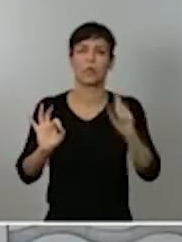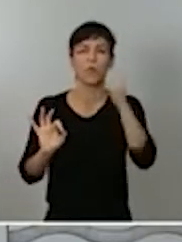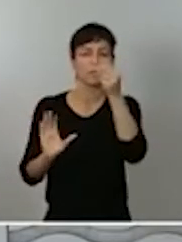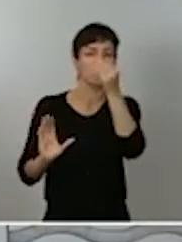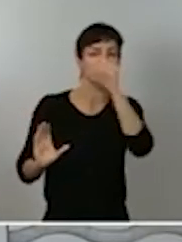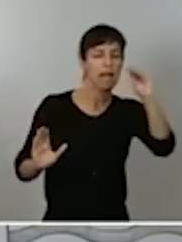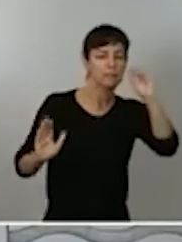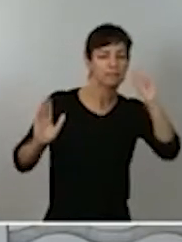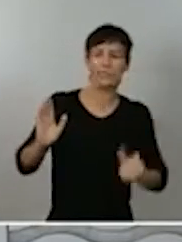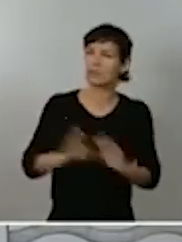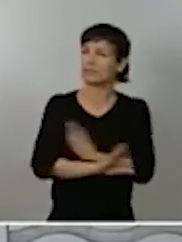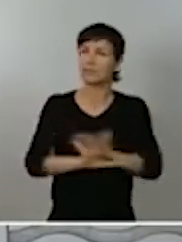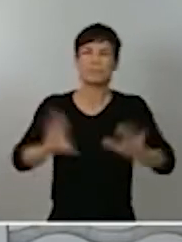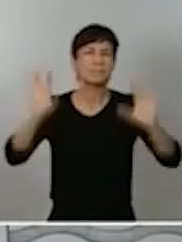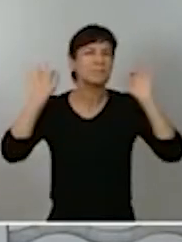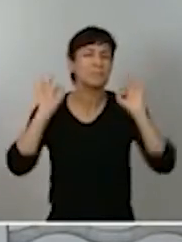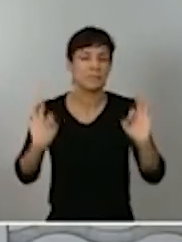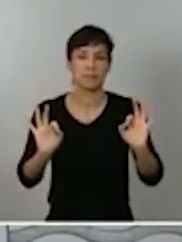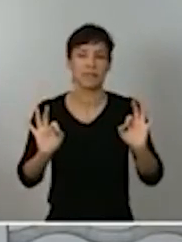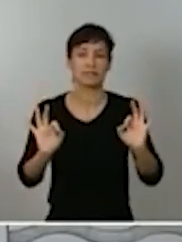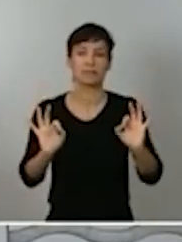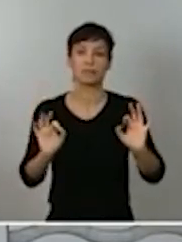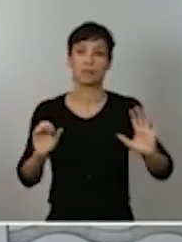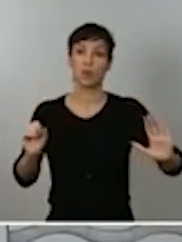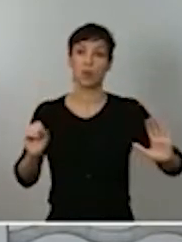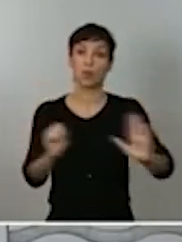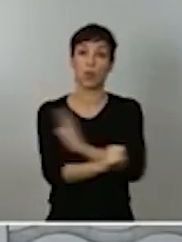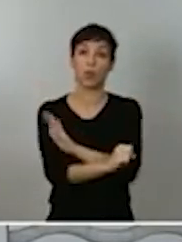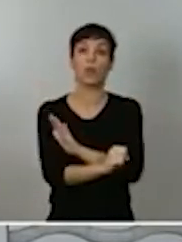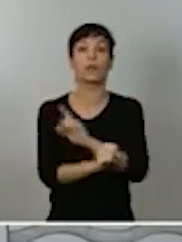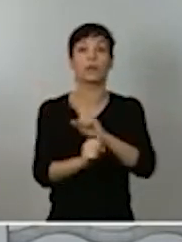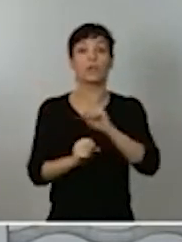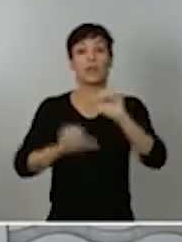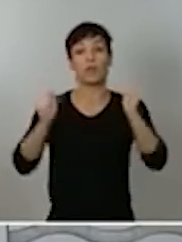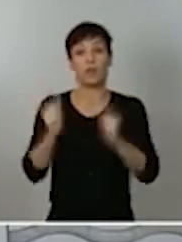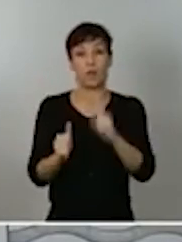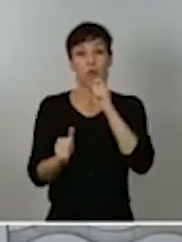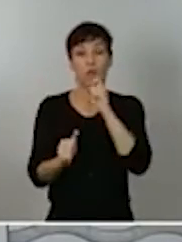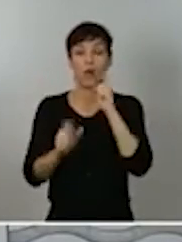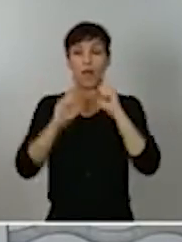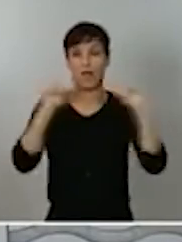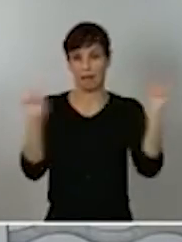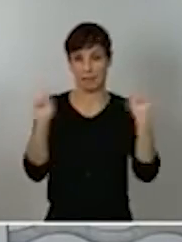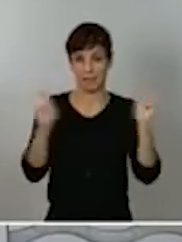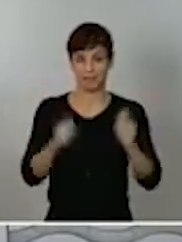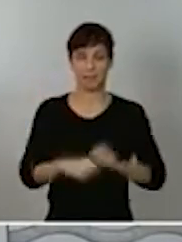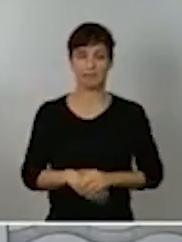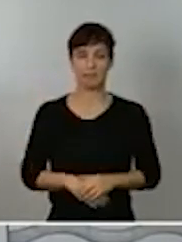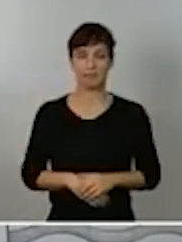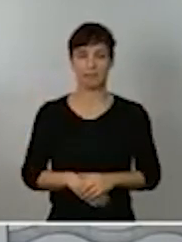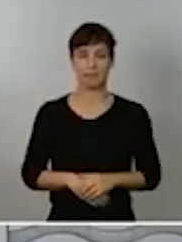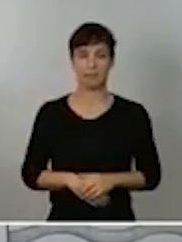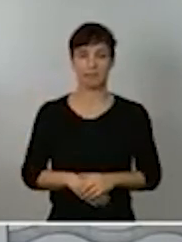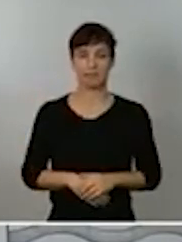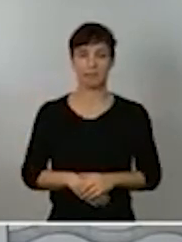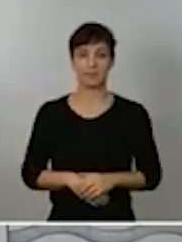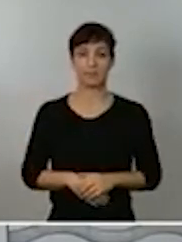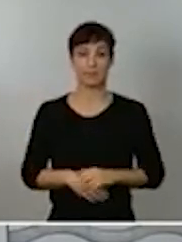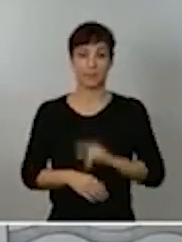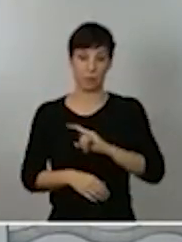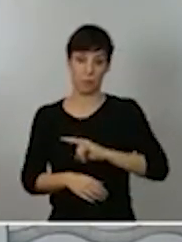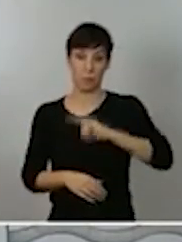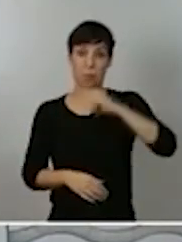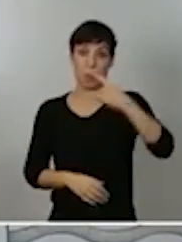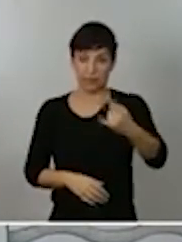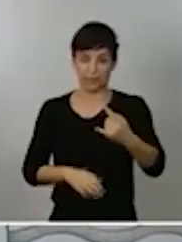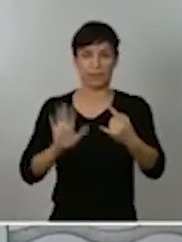menos, y tendrán la cobertura del estado de alarma. Hay que evitar, además, que en este puente se difunda el virus